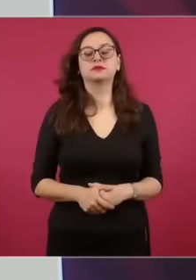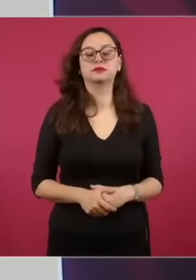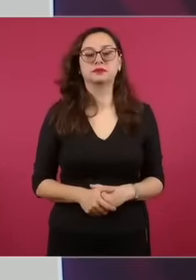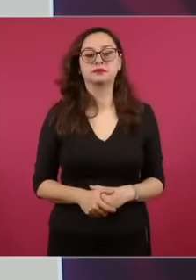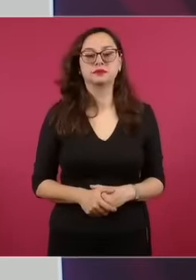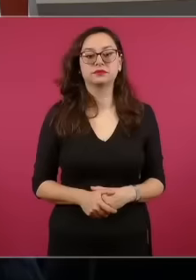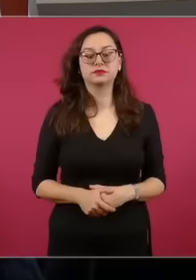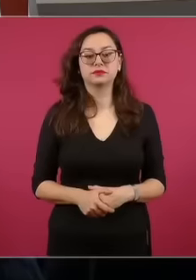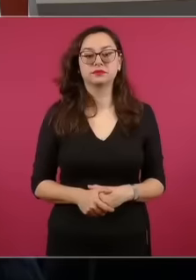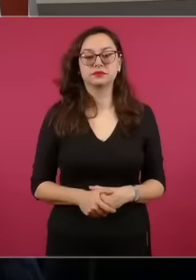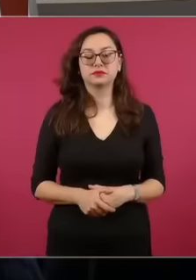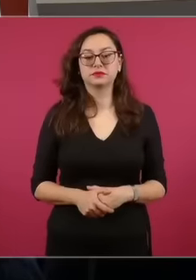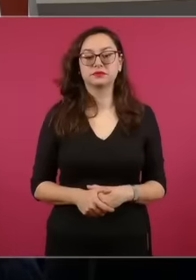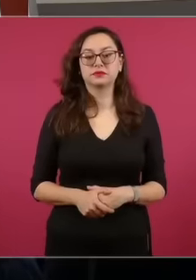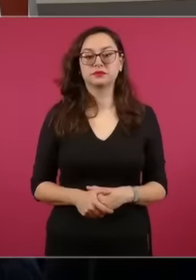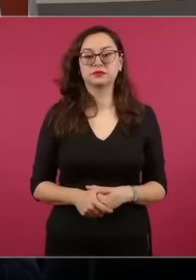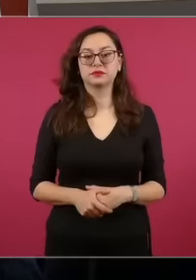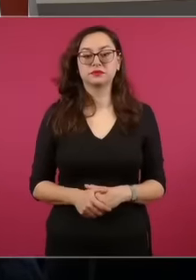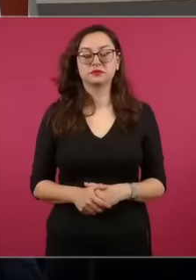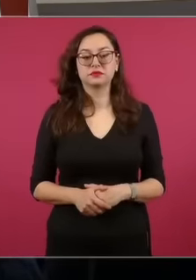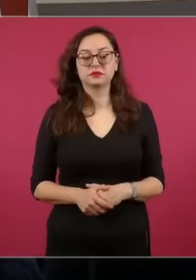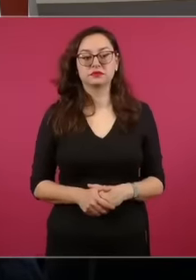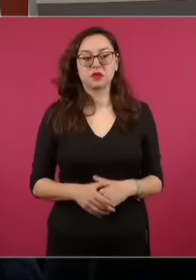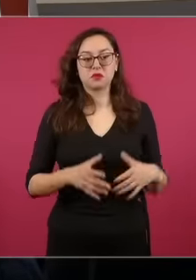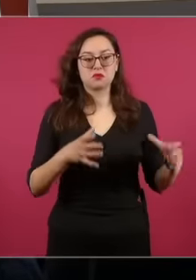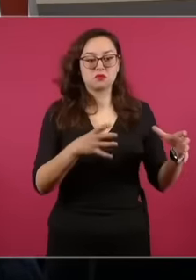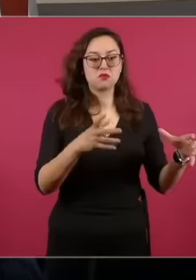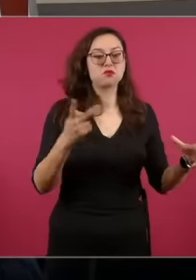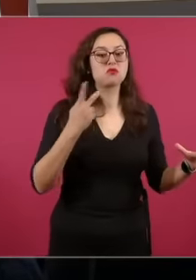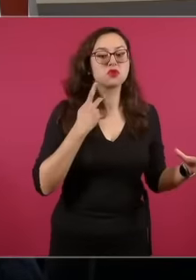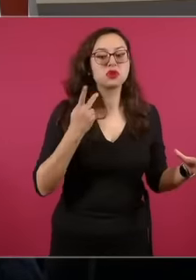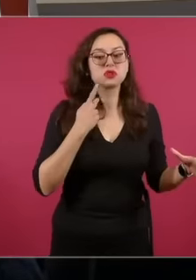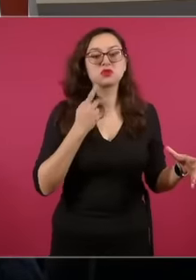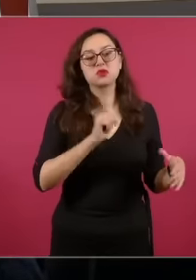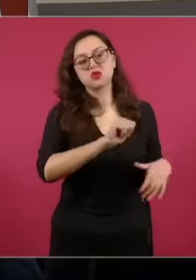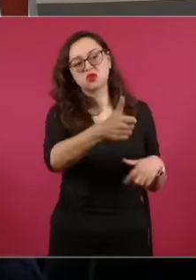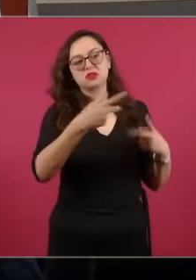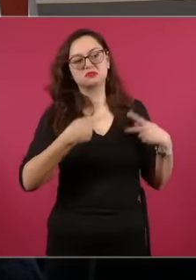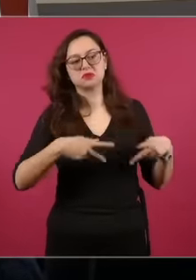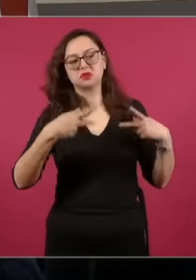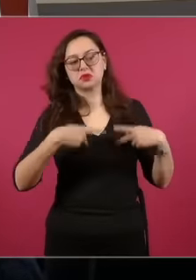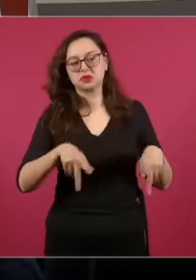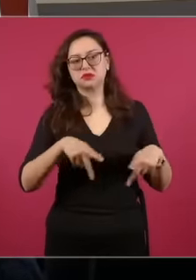y otros personajes